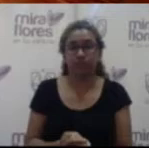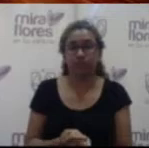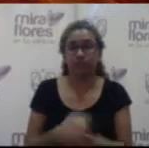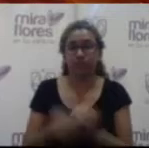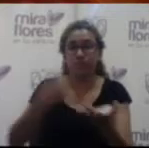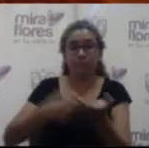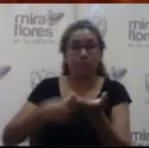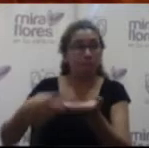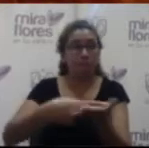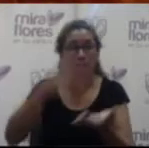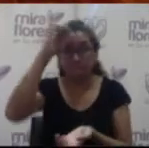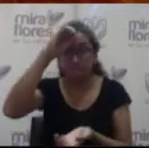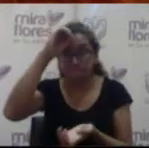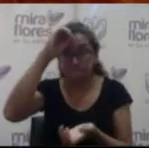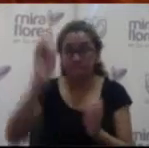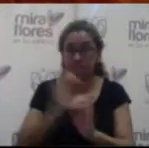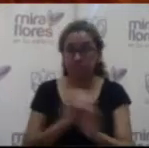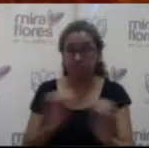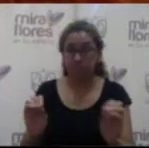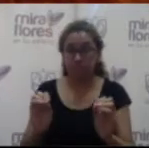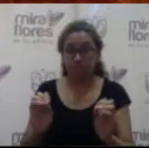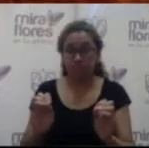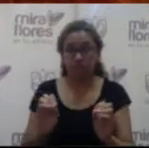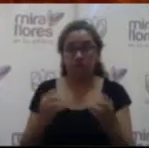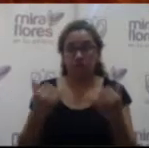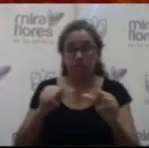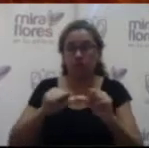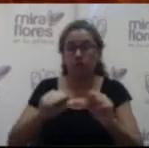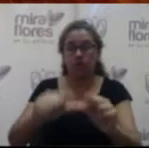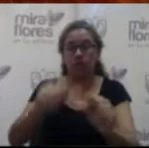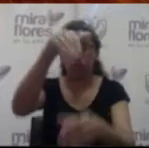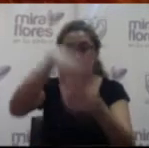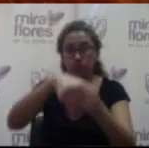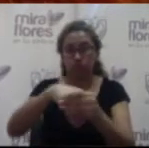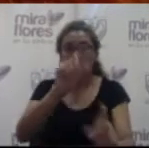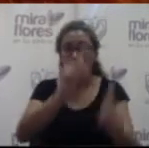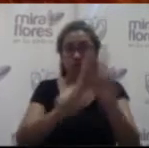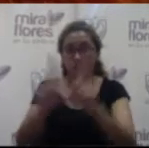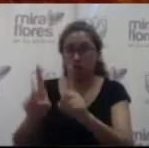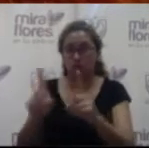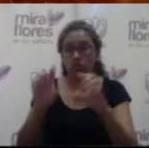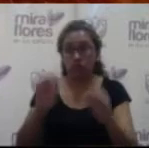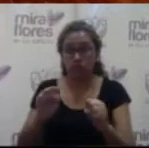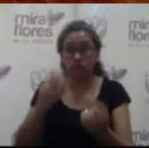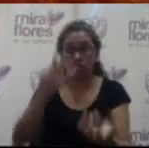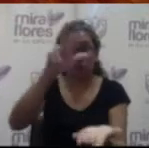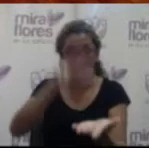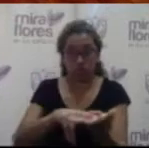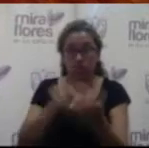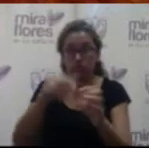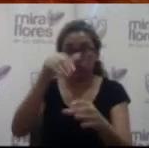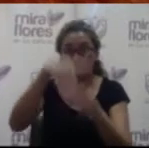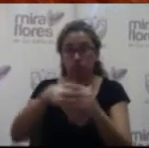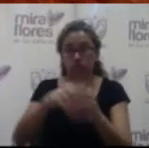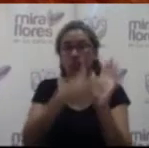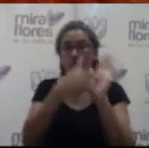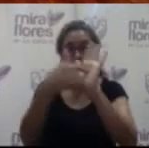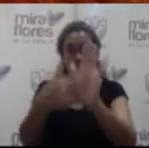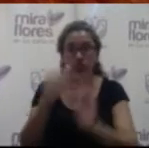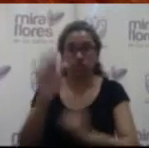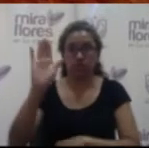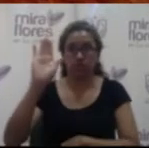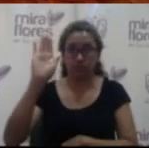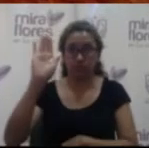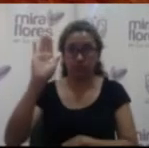debate. No teniendo debate procederemos al voto. Aquellos miembros del consejo que estén a favor de aprobar este punto.